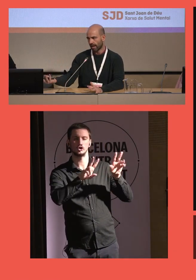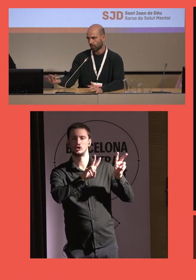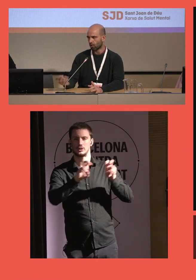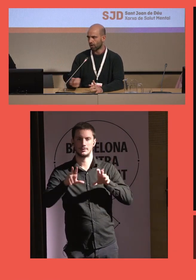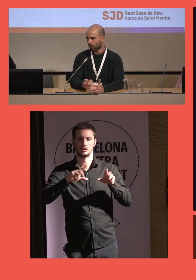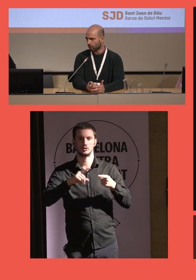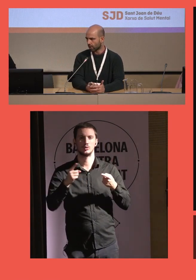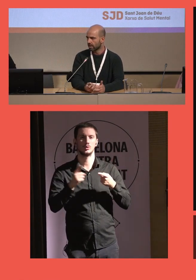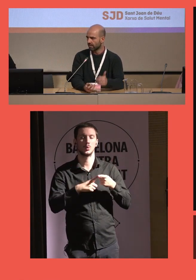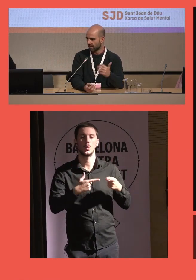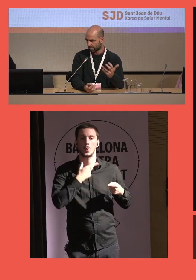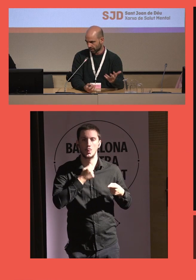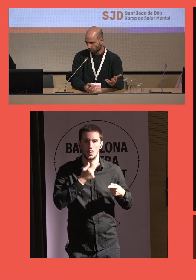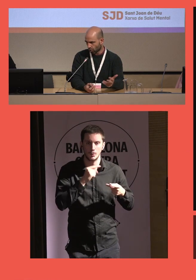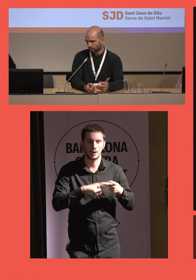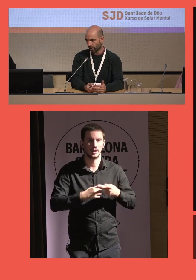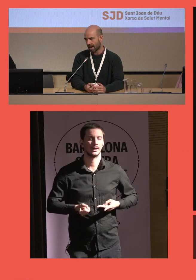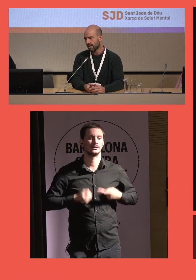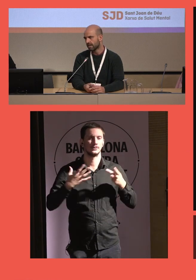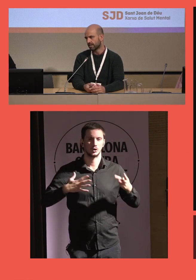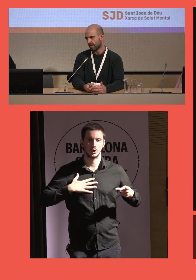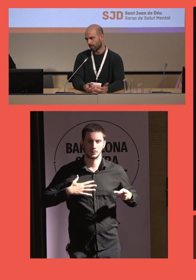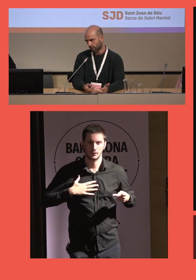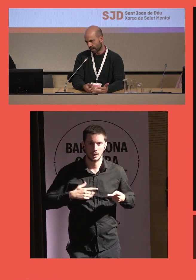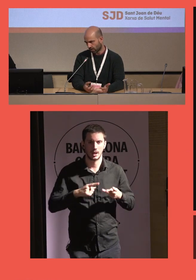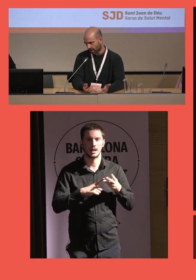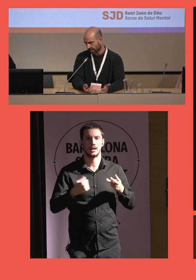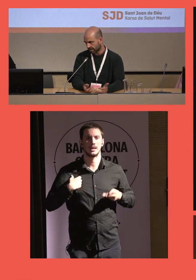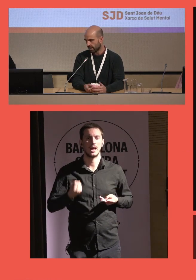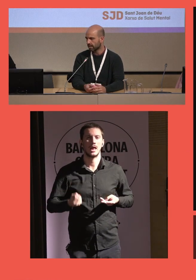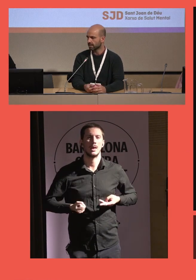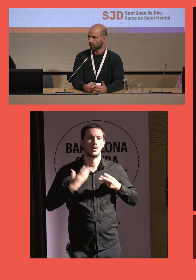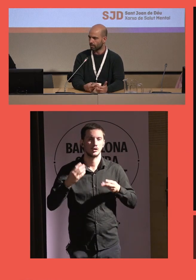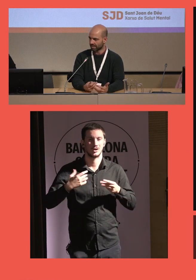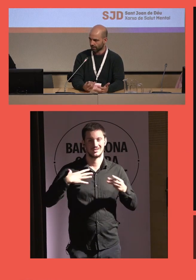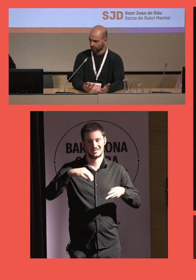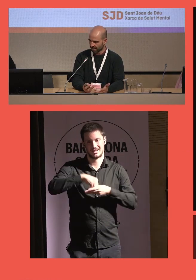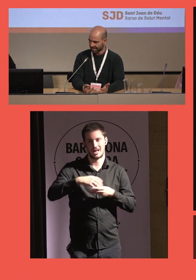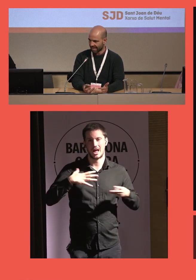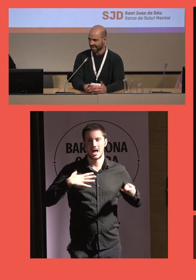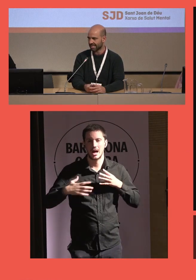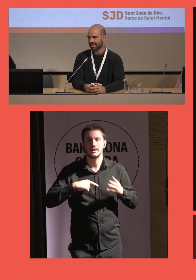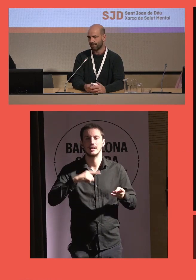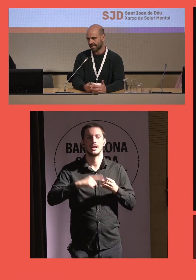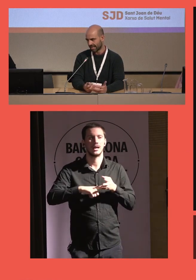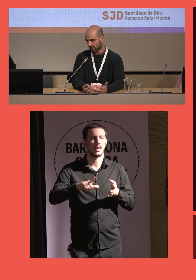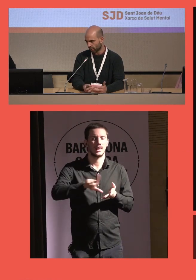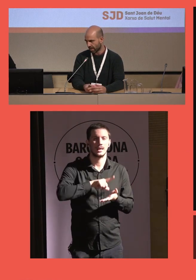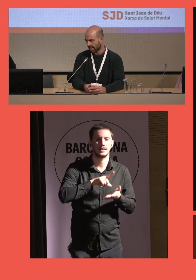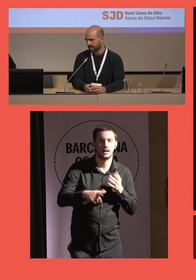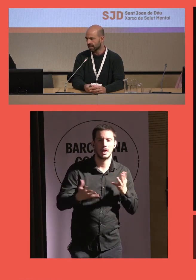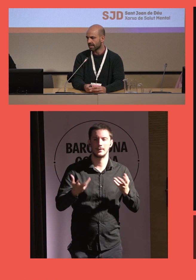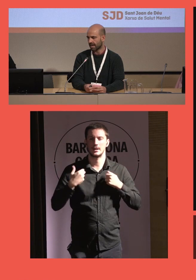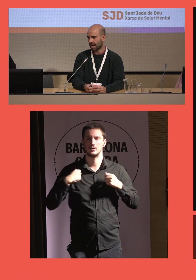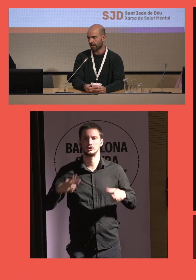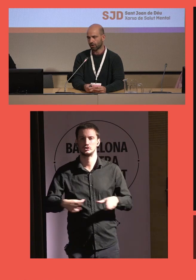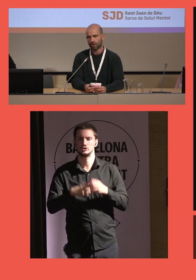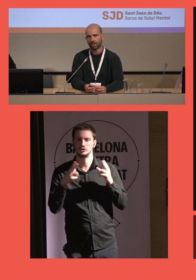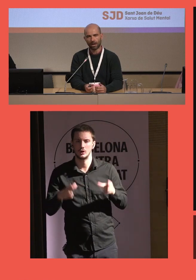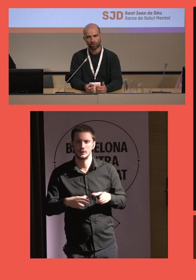son el módulo de humor, de expresión corporal, de emocionar con arte, de conversaciones literarias, habilidades sociales,